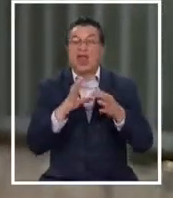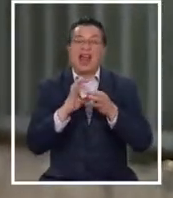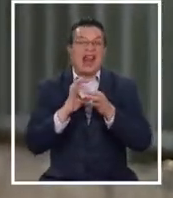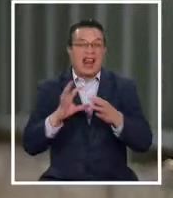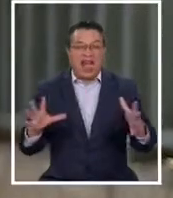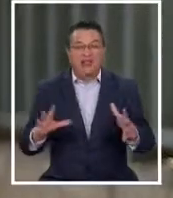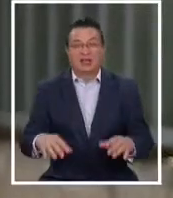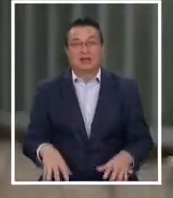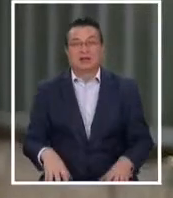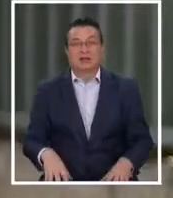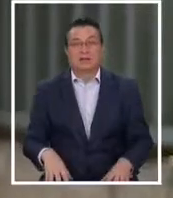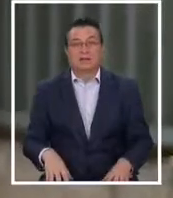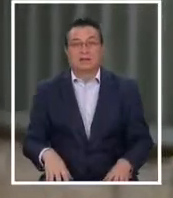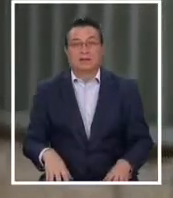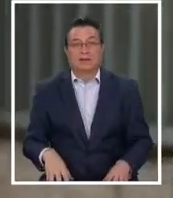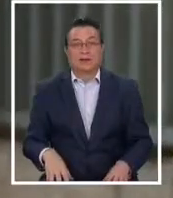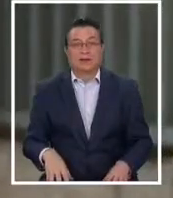grave.